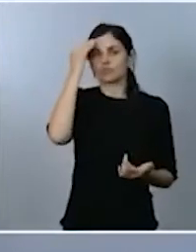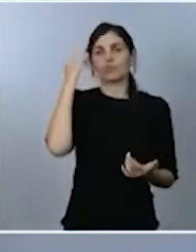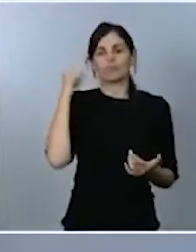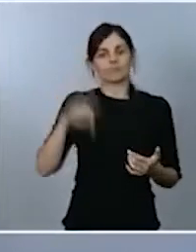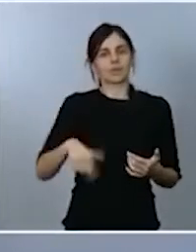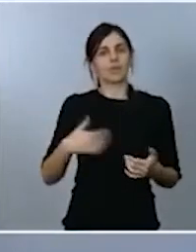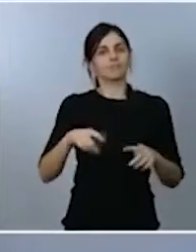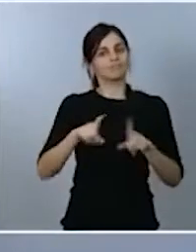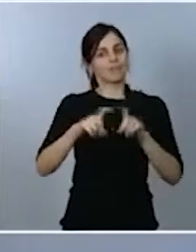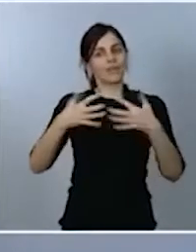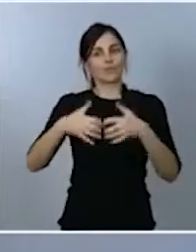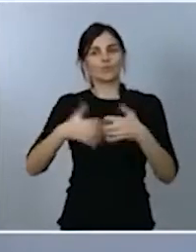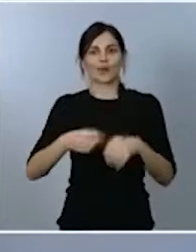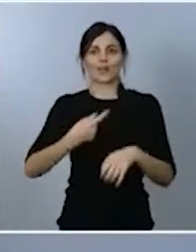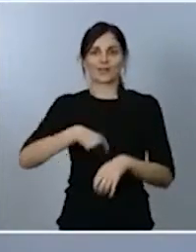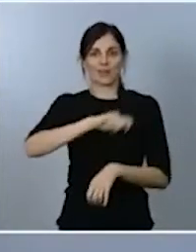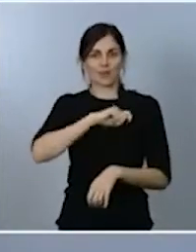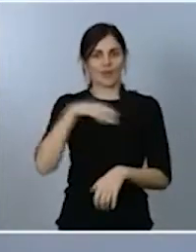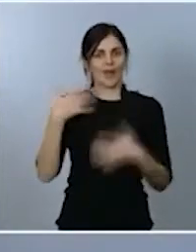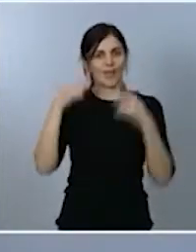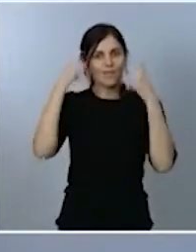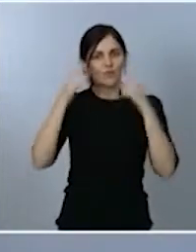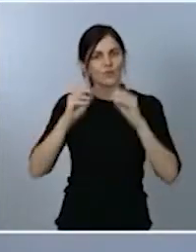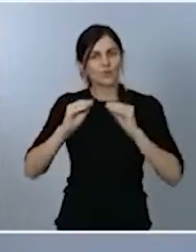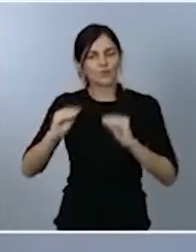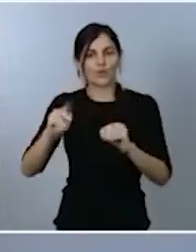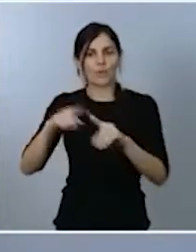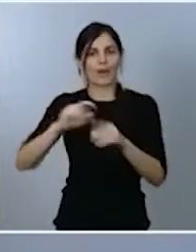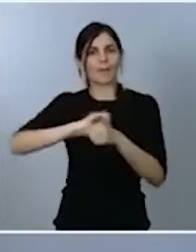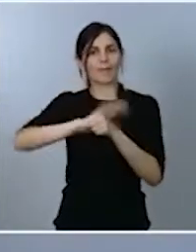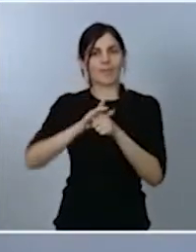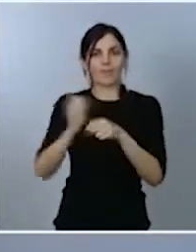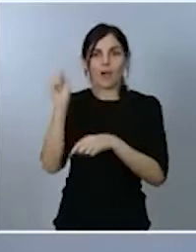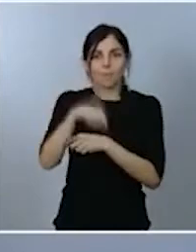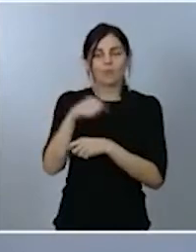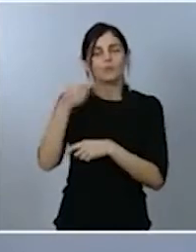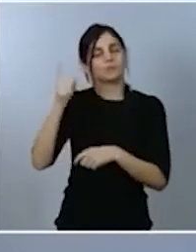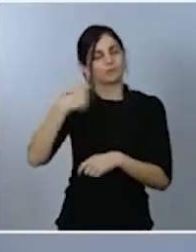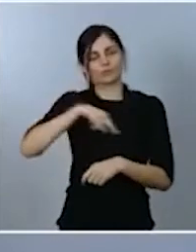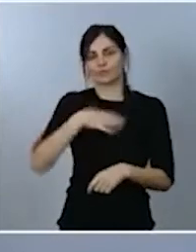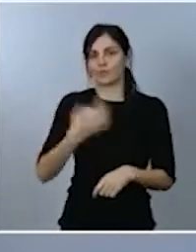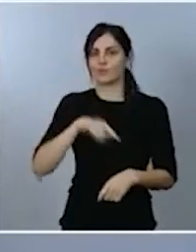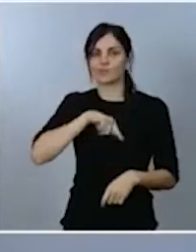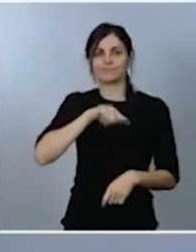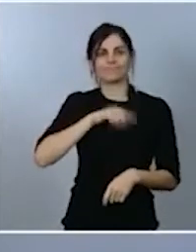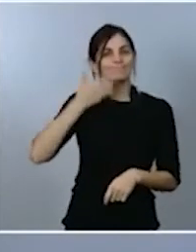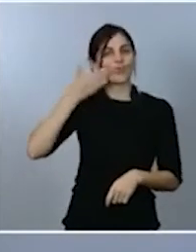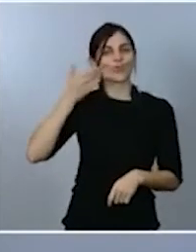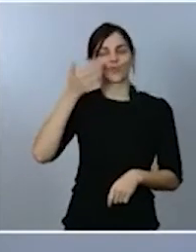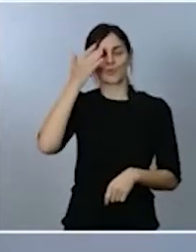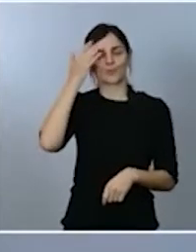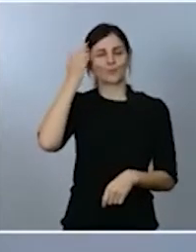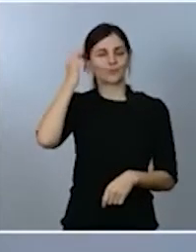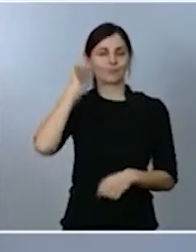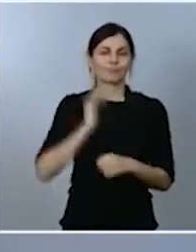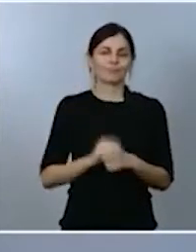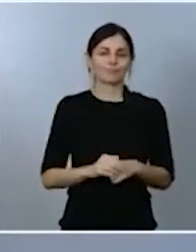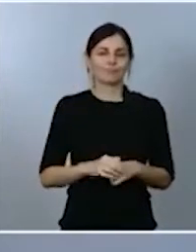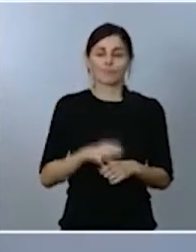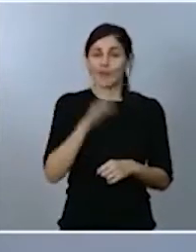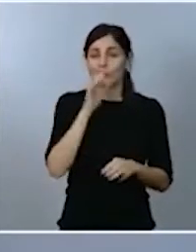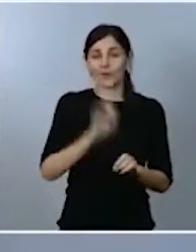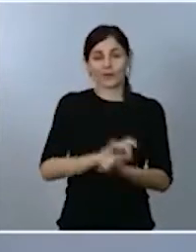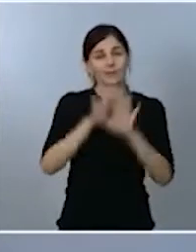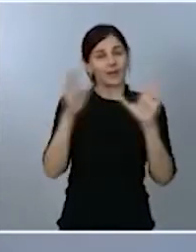industria española para superar la pandemia. Es el momento, claramente, de apostar por la ciencia y el Gobierno lo ha entendido así. Como